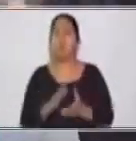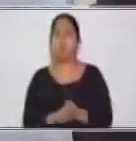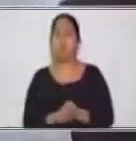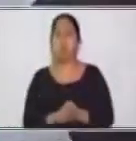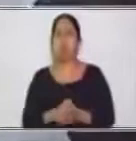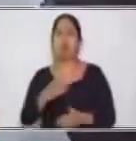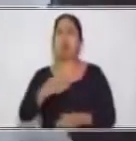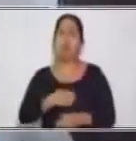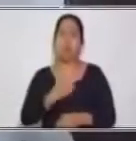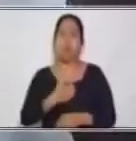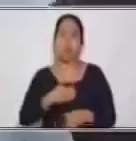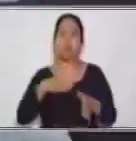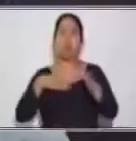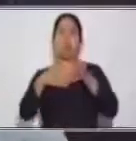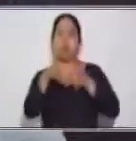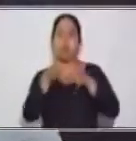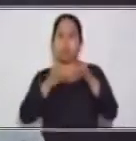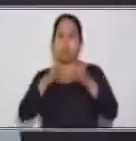clase?